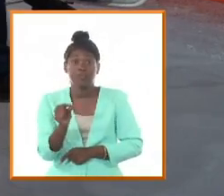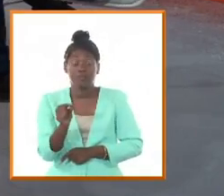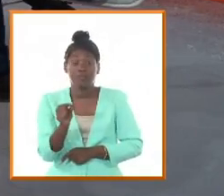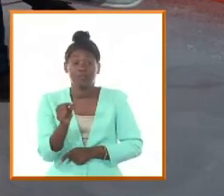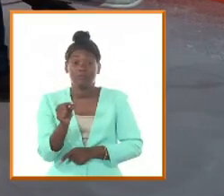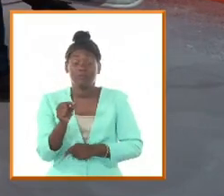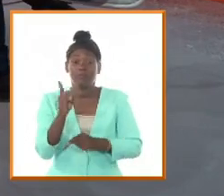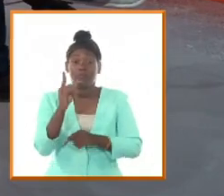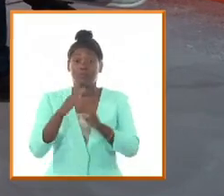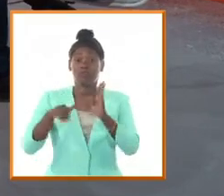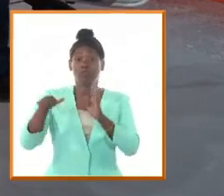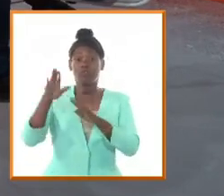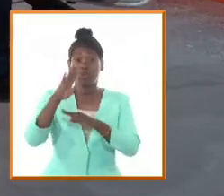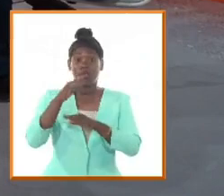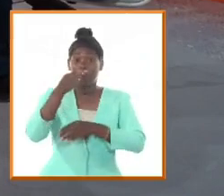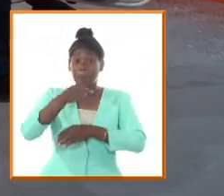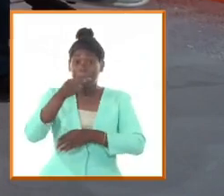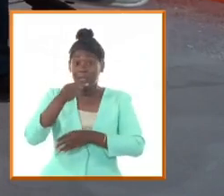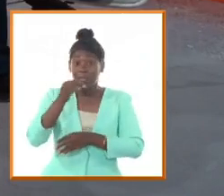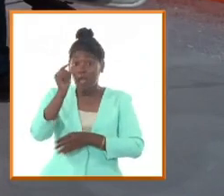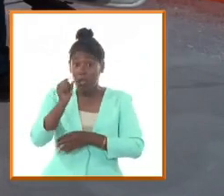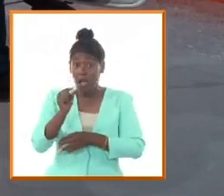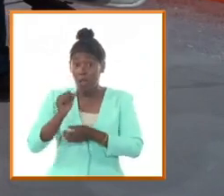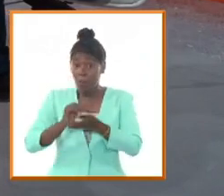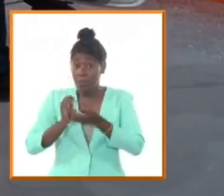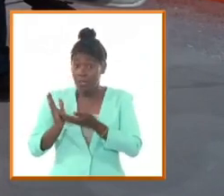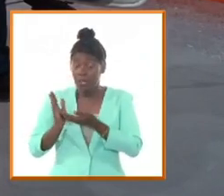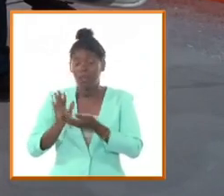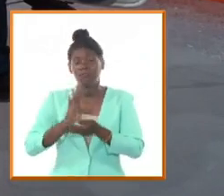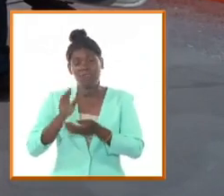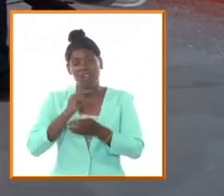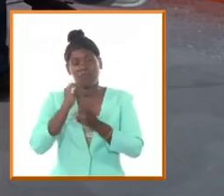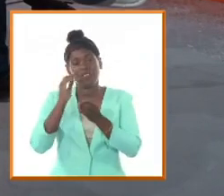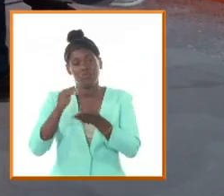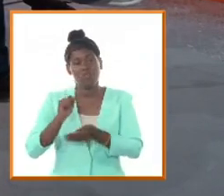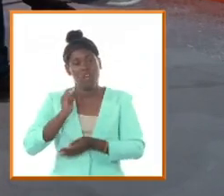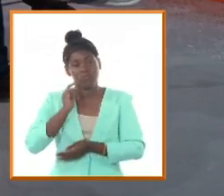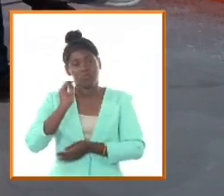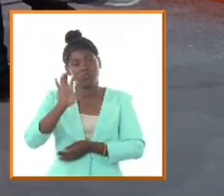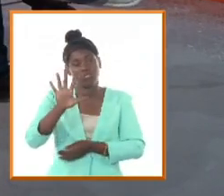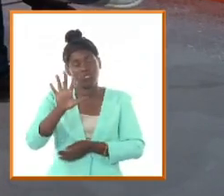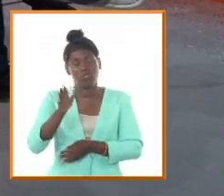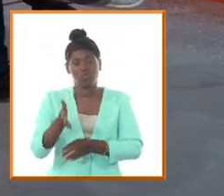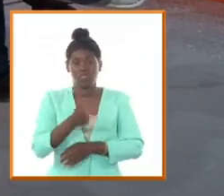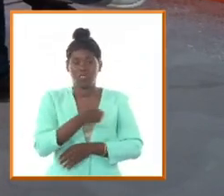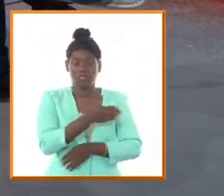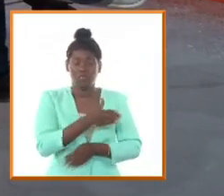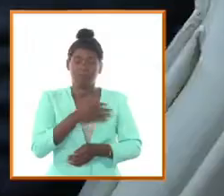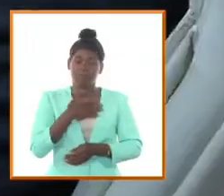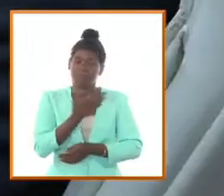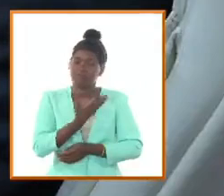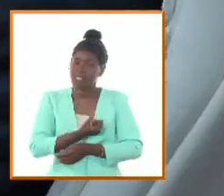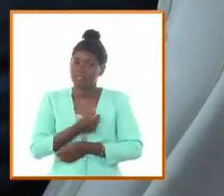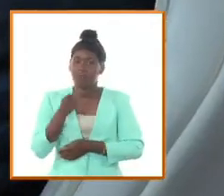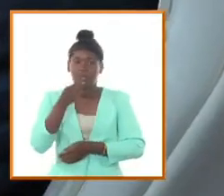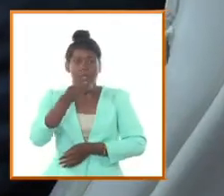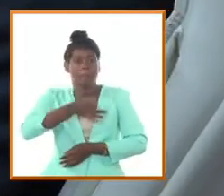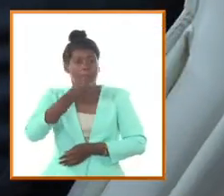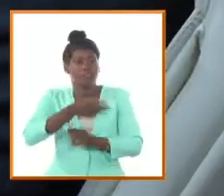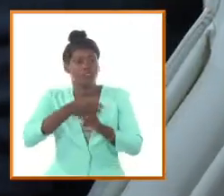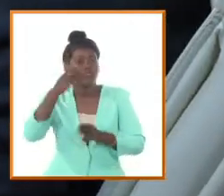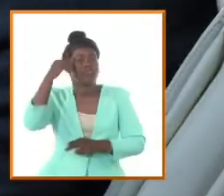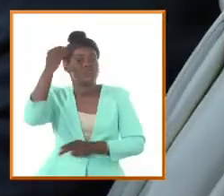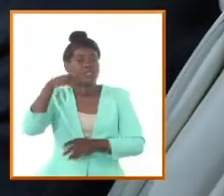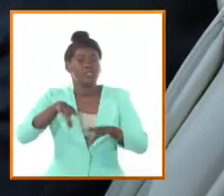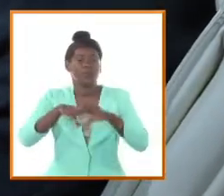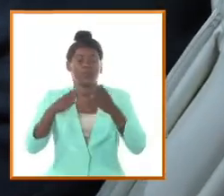doctora de acento lamentablemente fallecida hablar de la persona de agramonte feliz julio nos conducía a él a eso precisamente